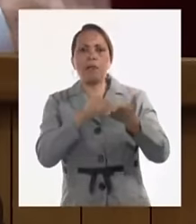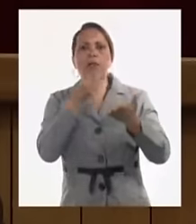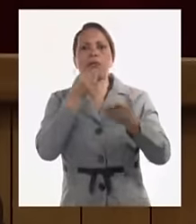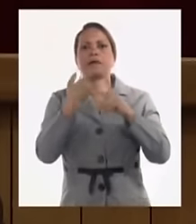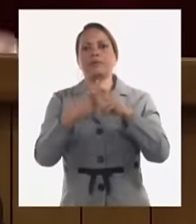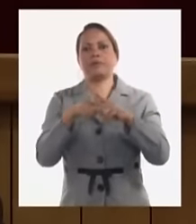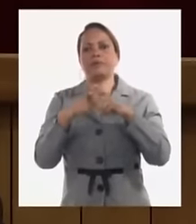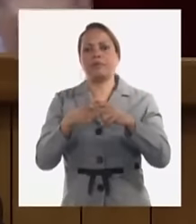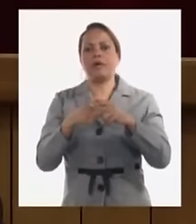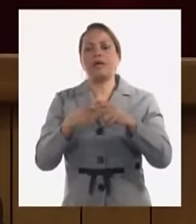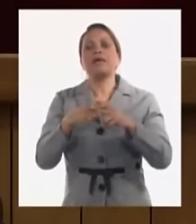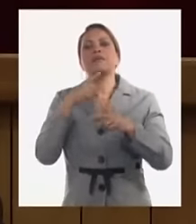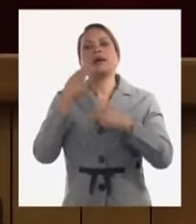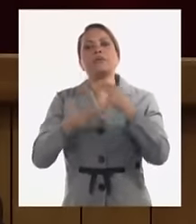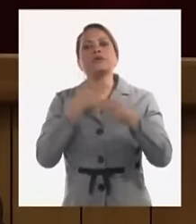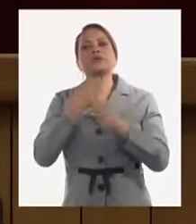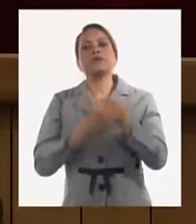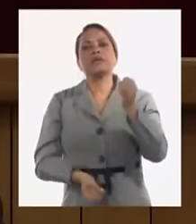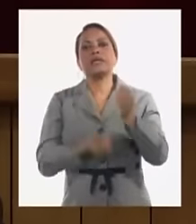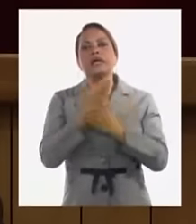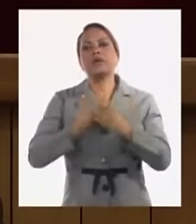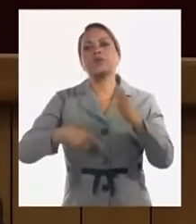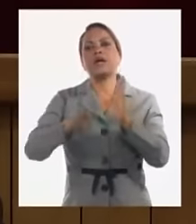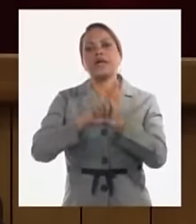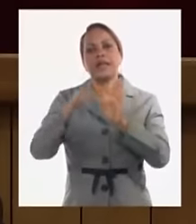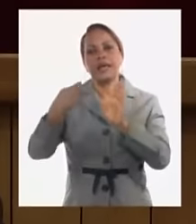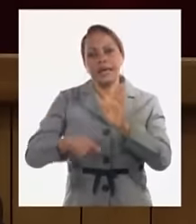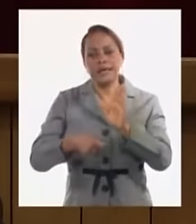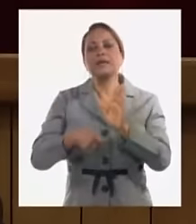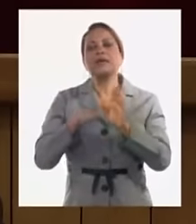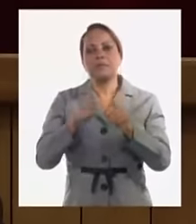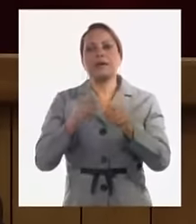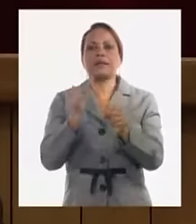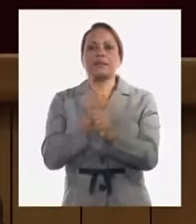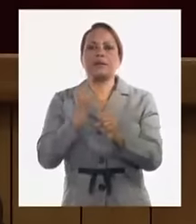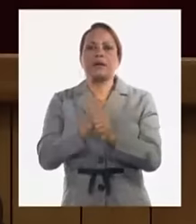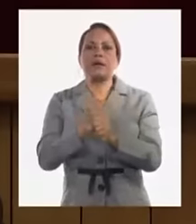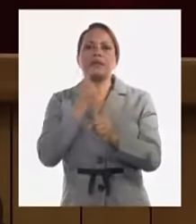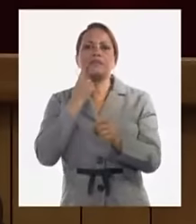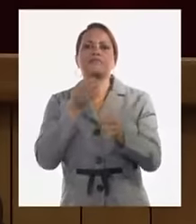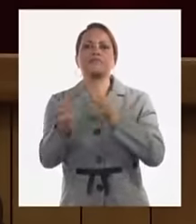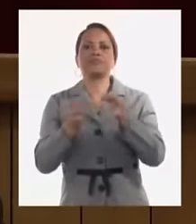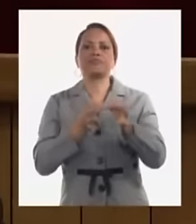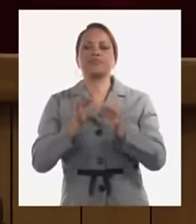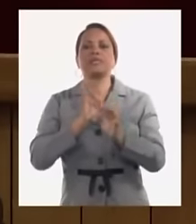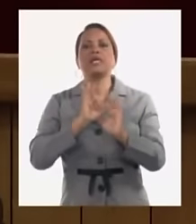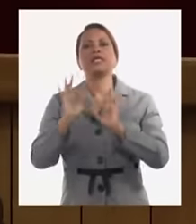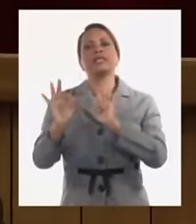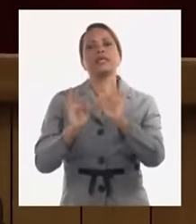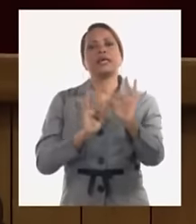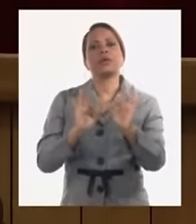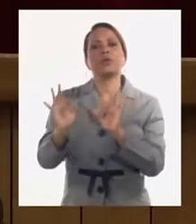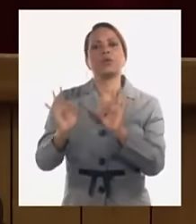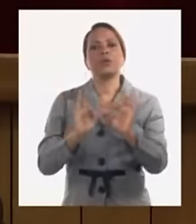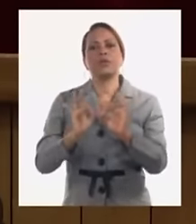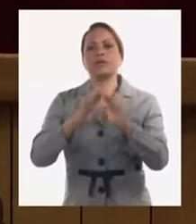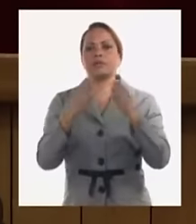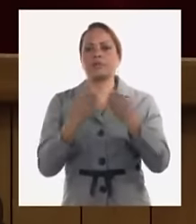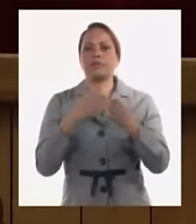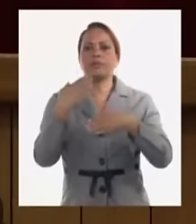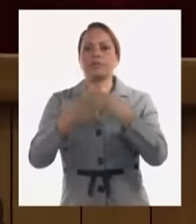a ver va a haber una ley que se está trabajando en función de proteger esta zona